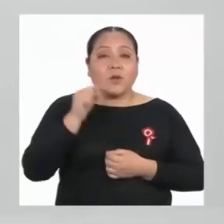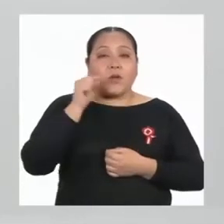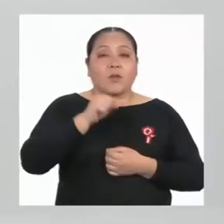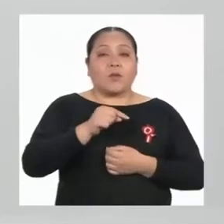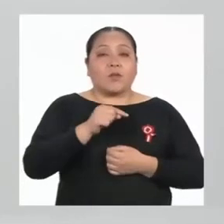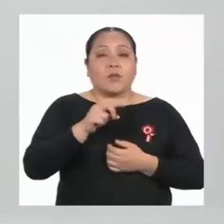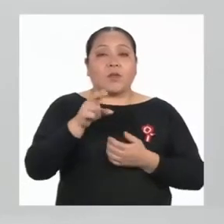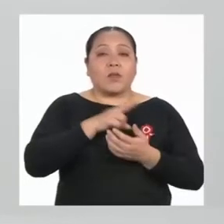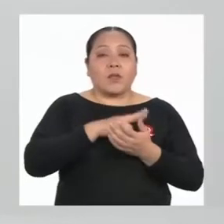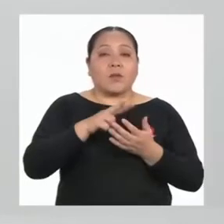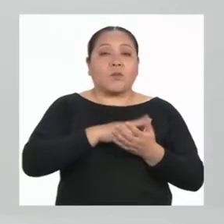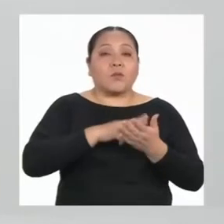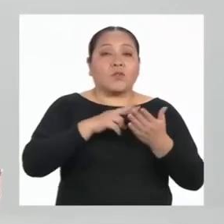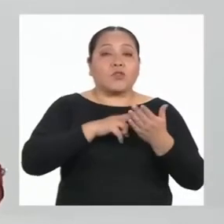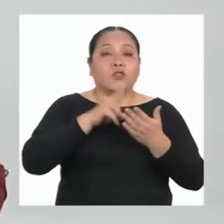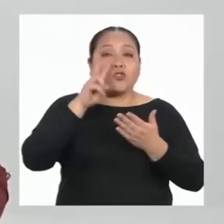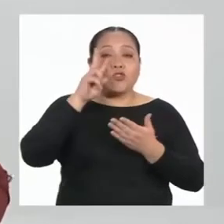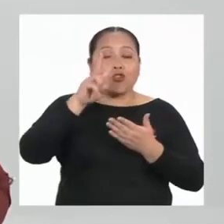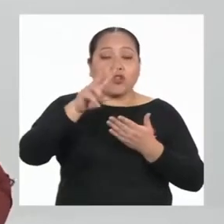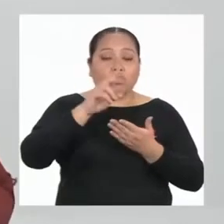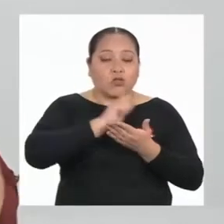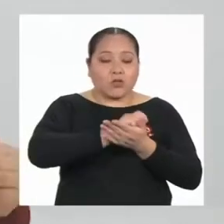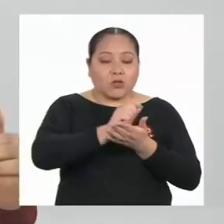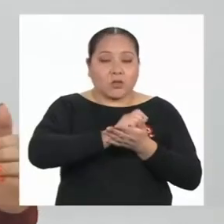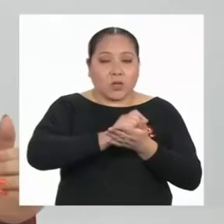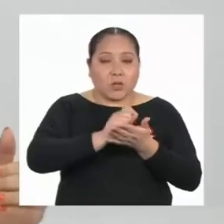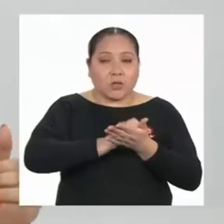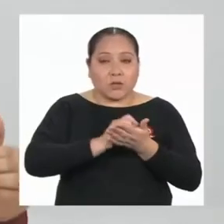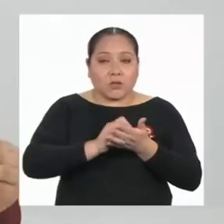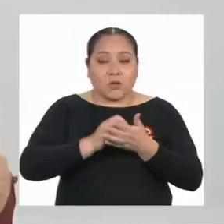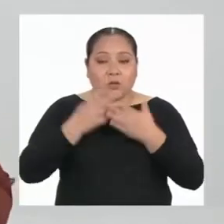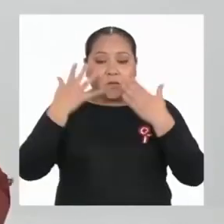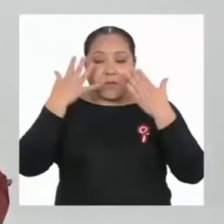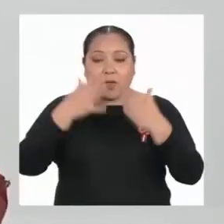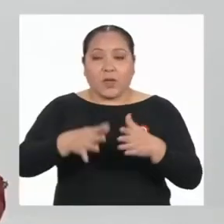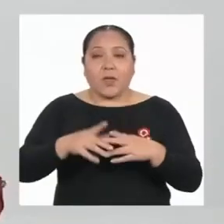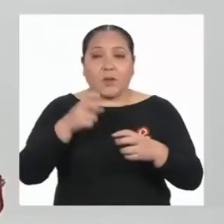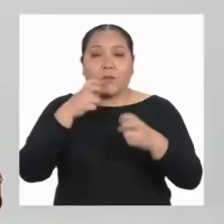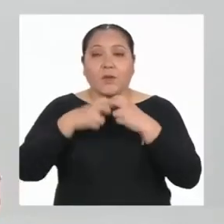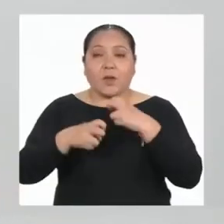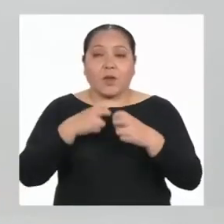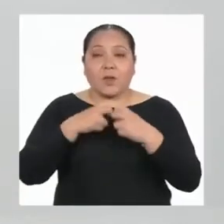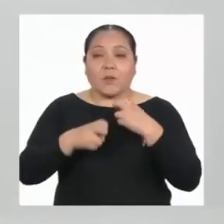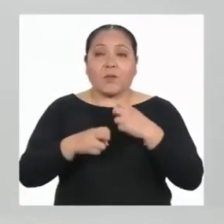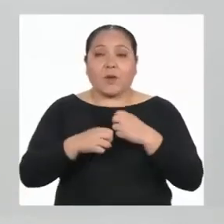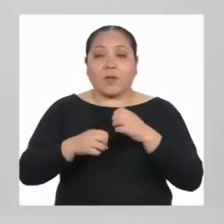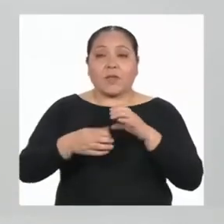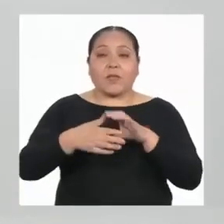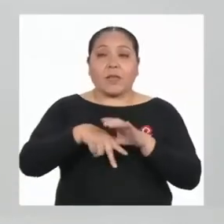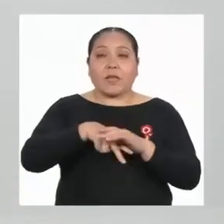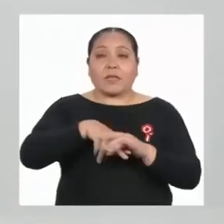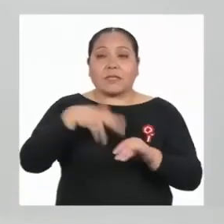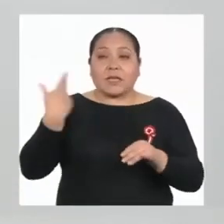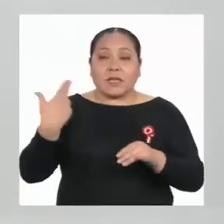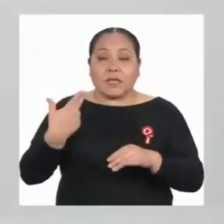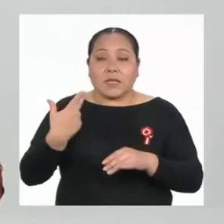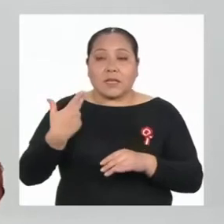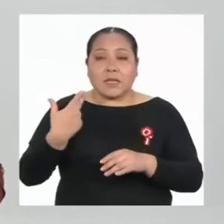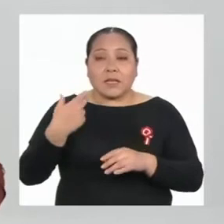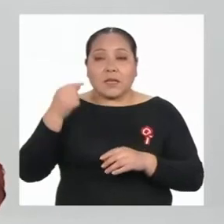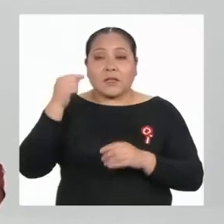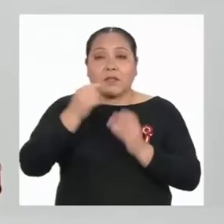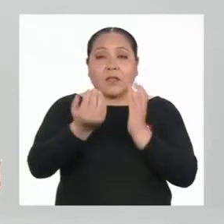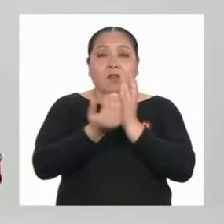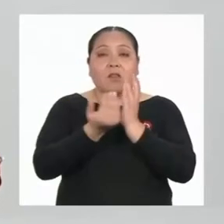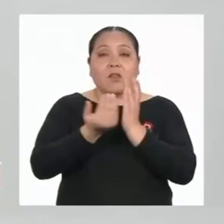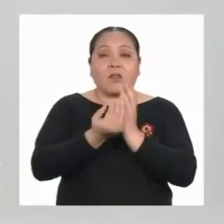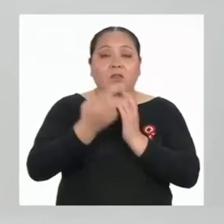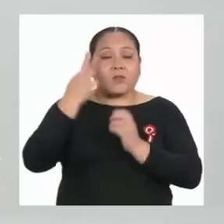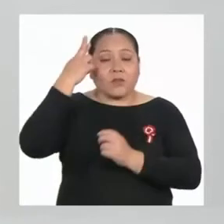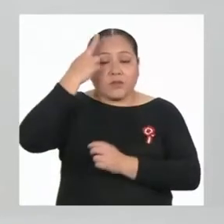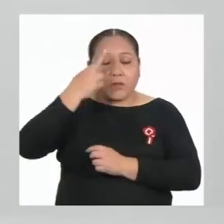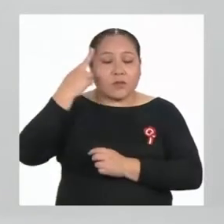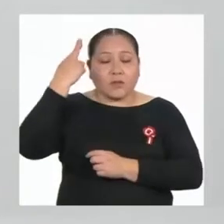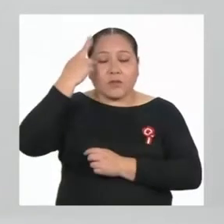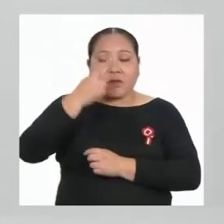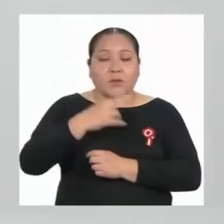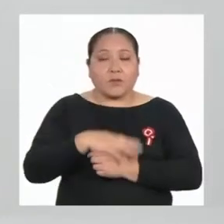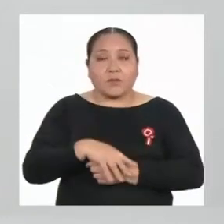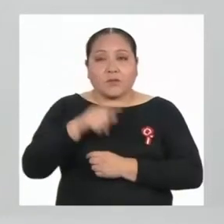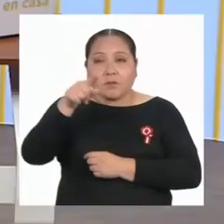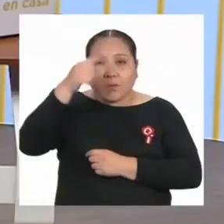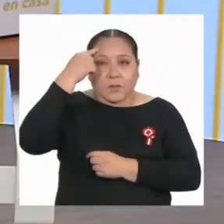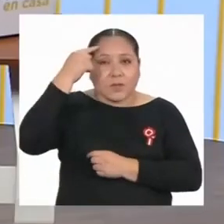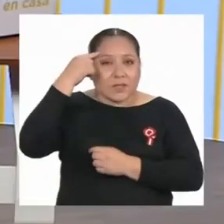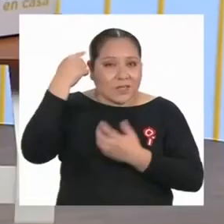textos referidos a la problemática de la deserción escolar y reflexionaremos sobre ello. ¿Qué te parece si